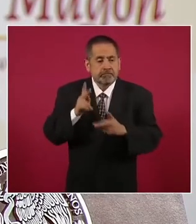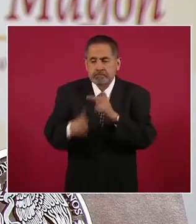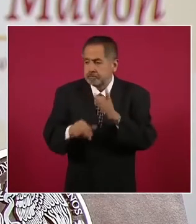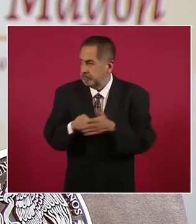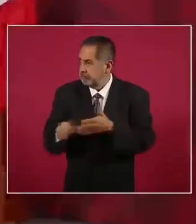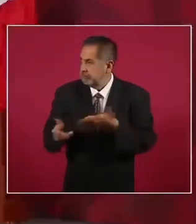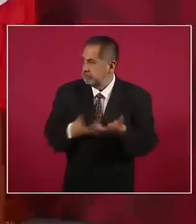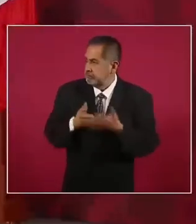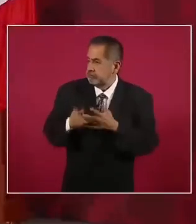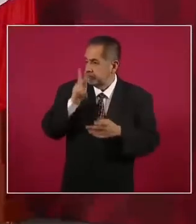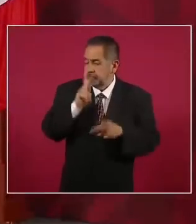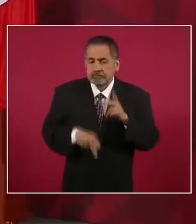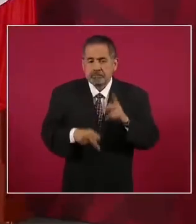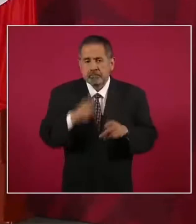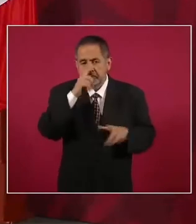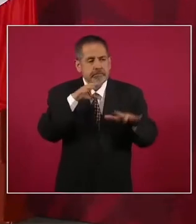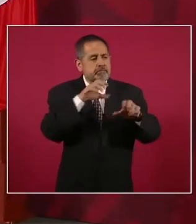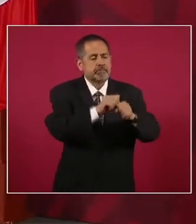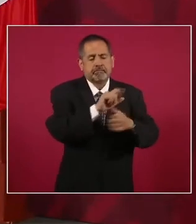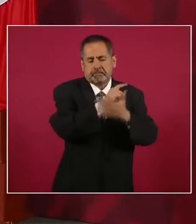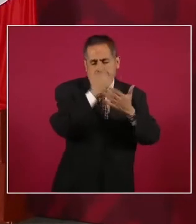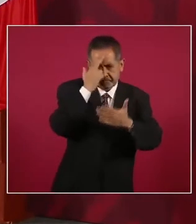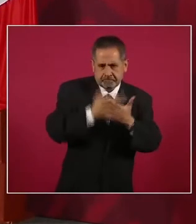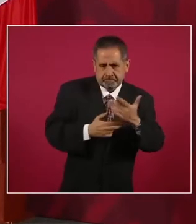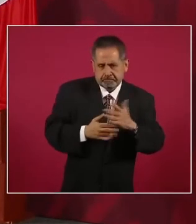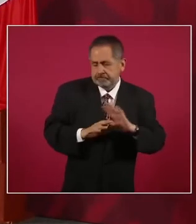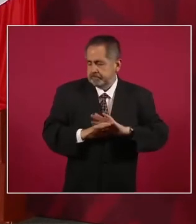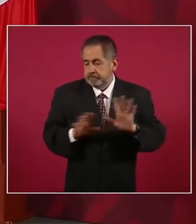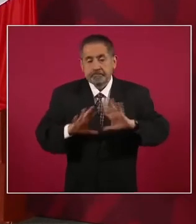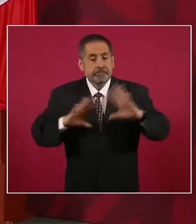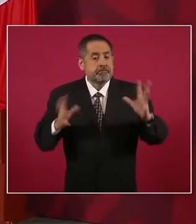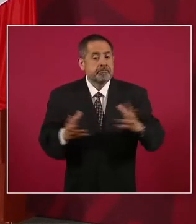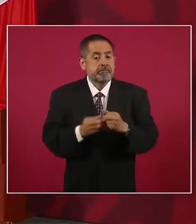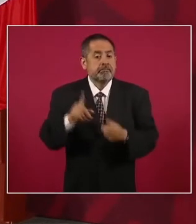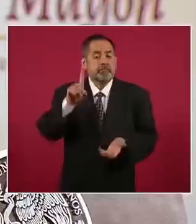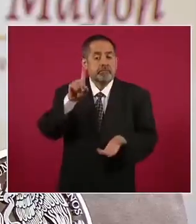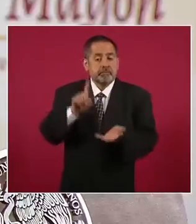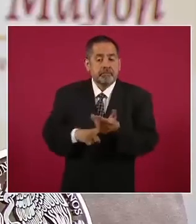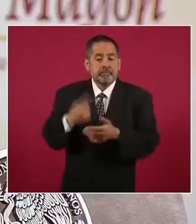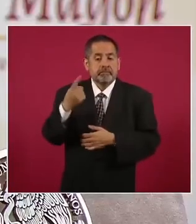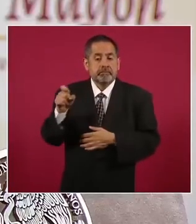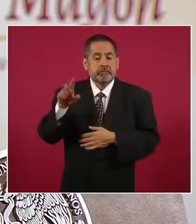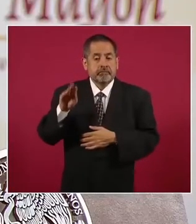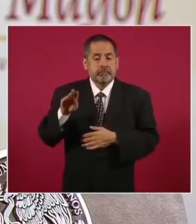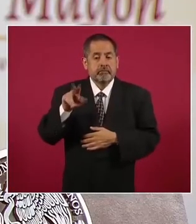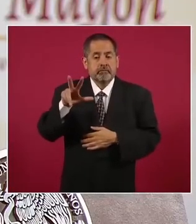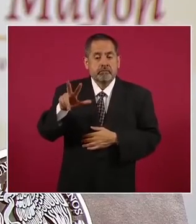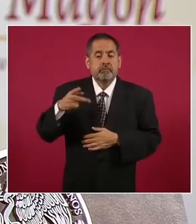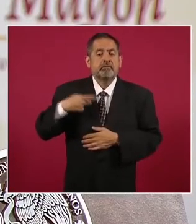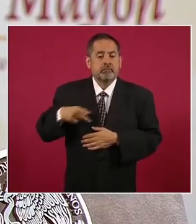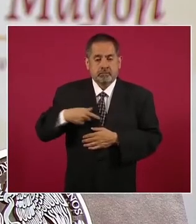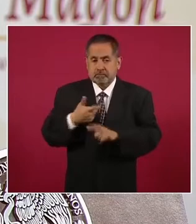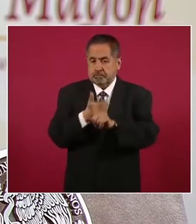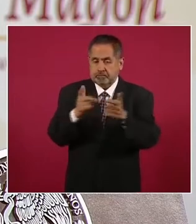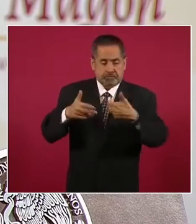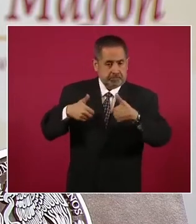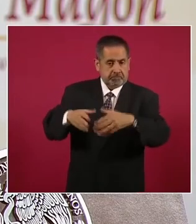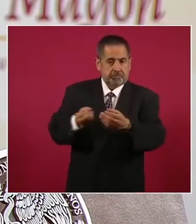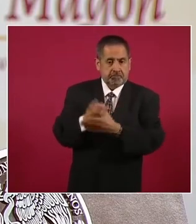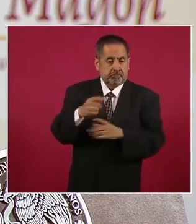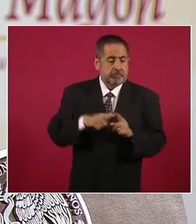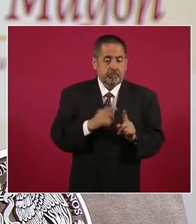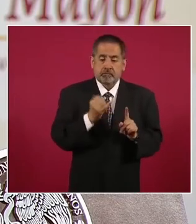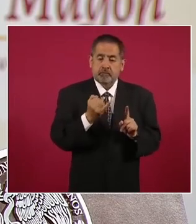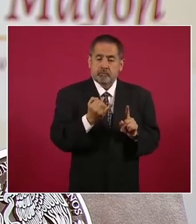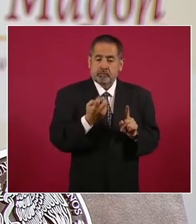y detención ilegal. En total da una suma de mil 198 personas liberadas, insisto, del mes de